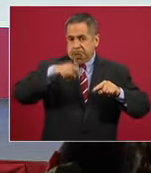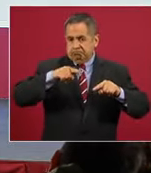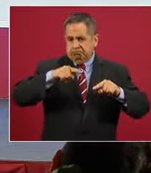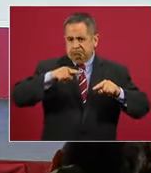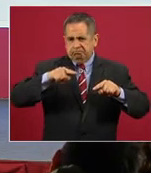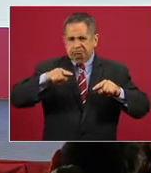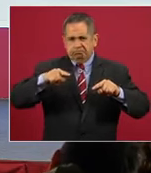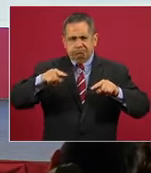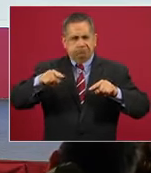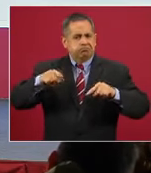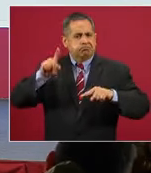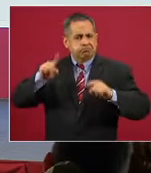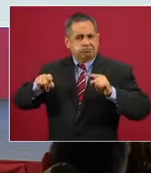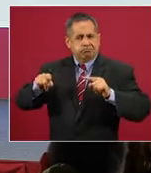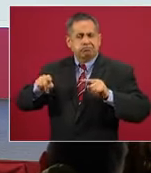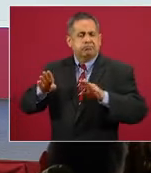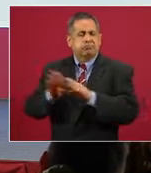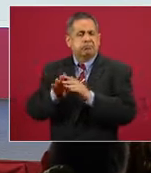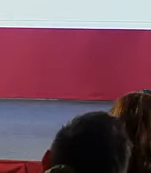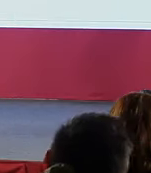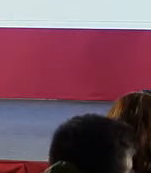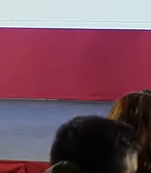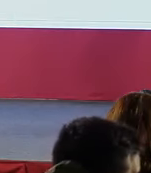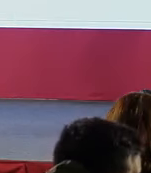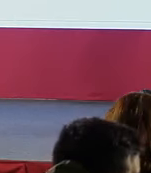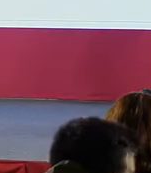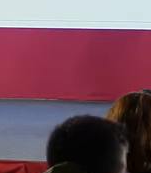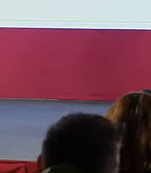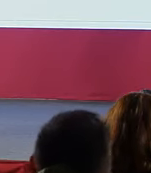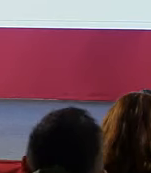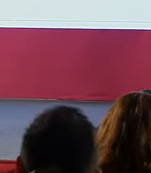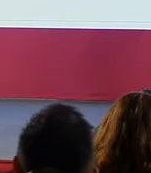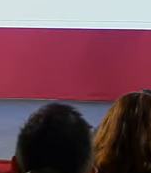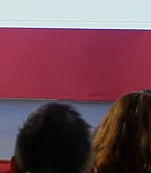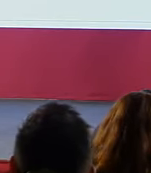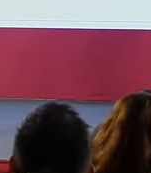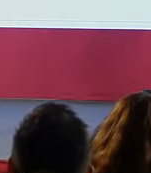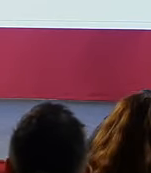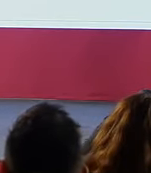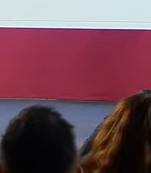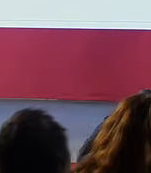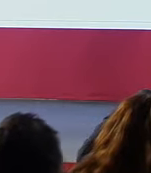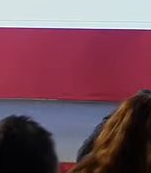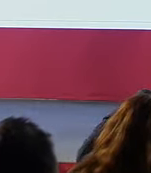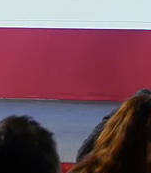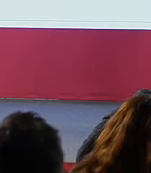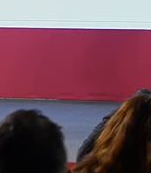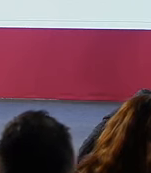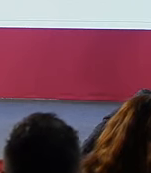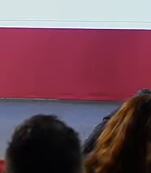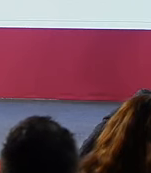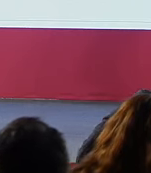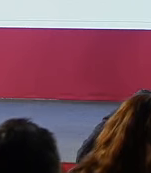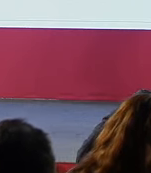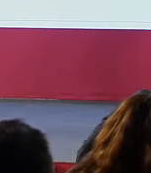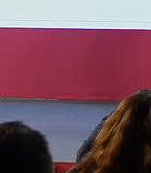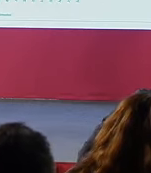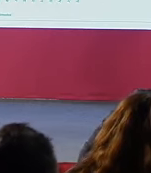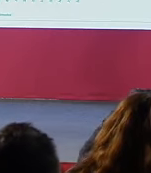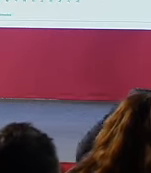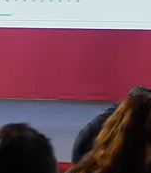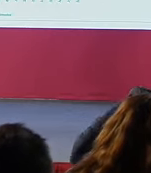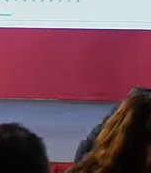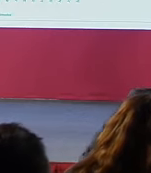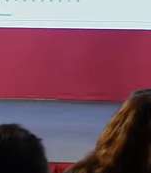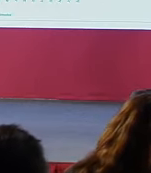después una rápida ocupación, una meseta y finalmente desde la mitad de agosto una clara tendencia de descenso en Yucatán. La siguiente.